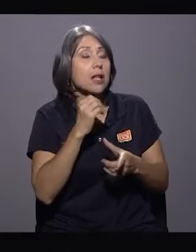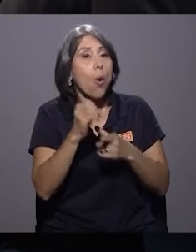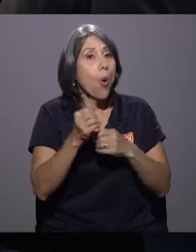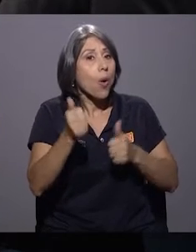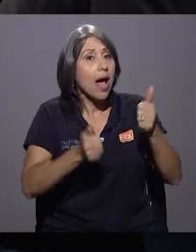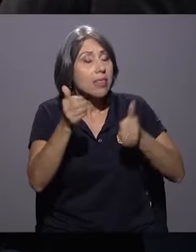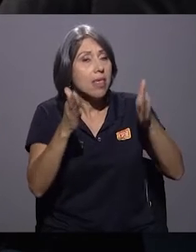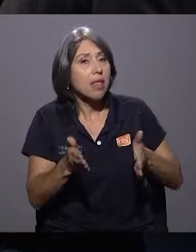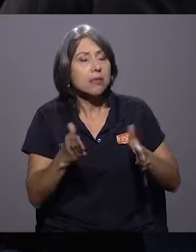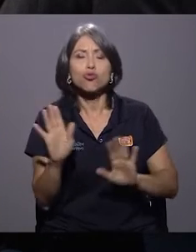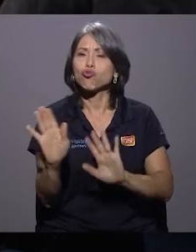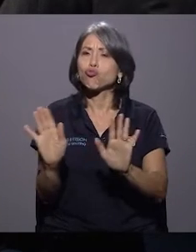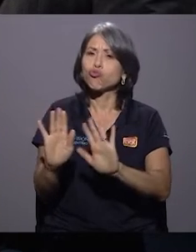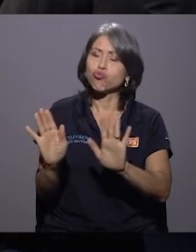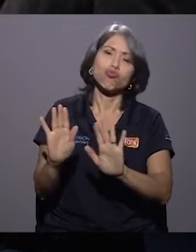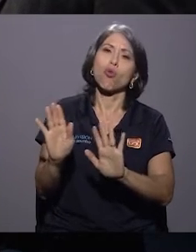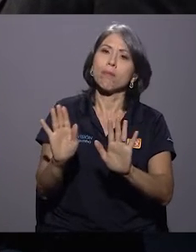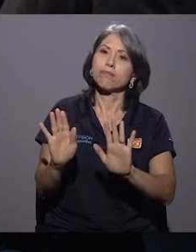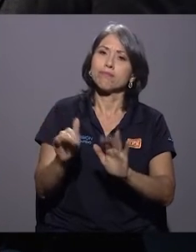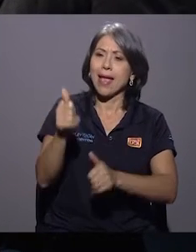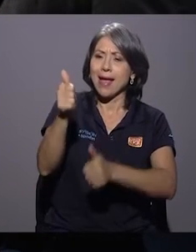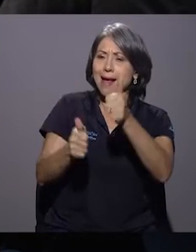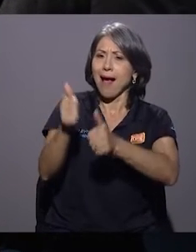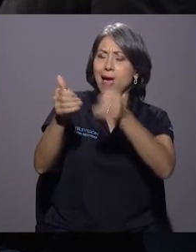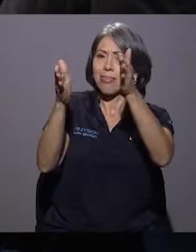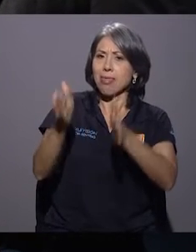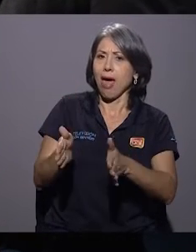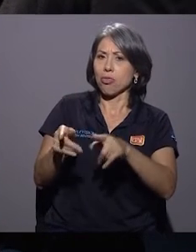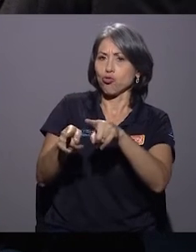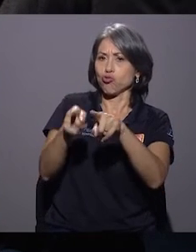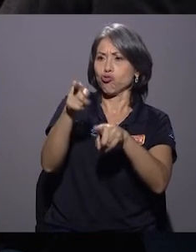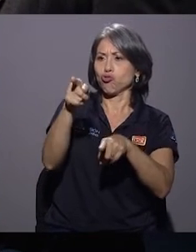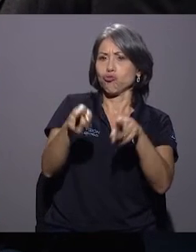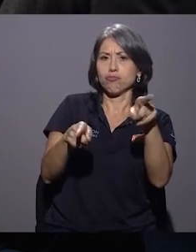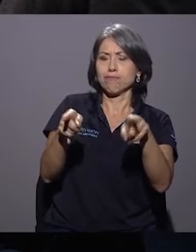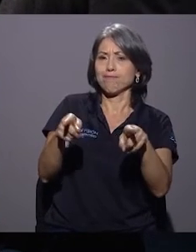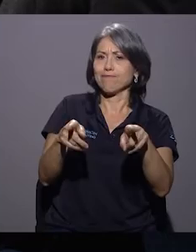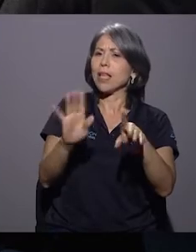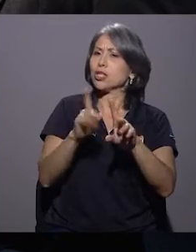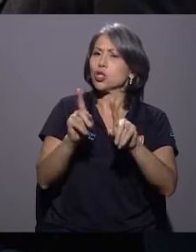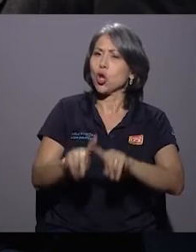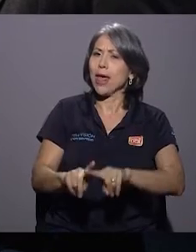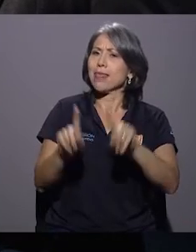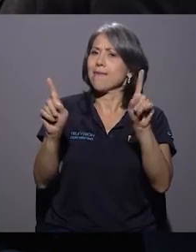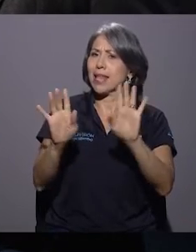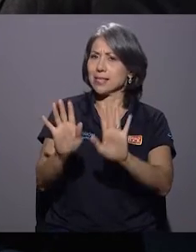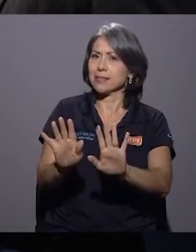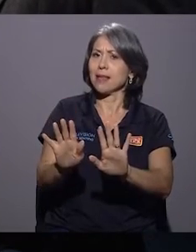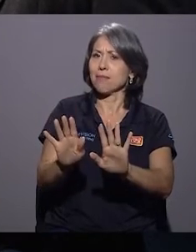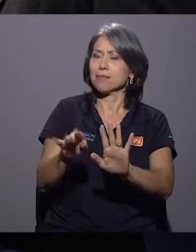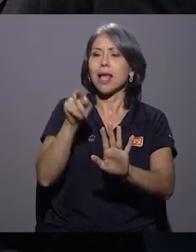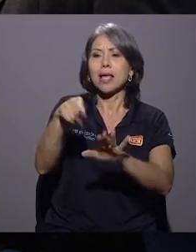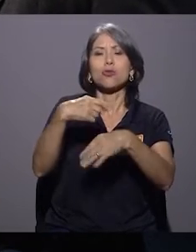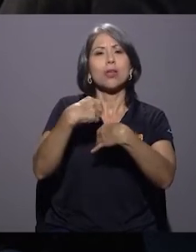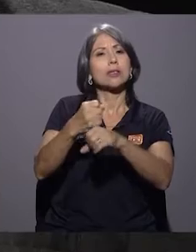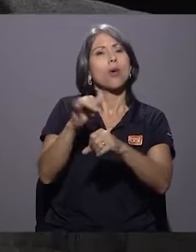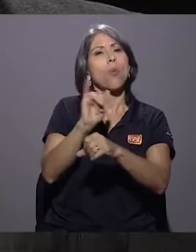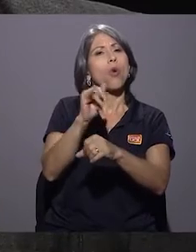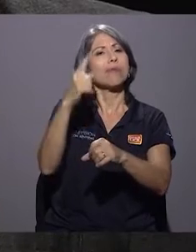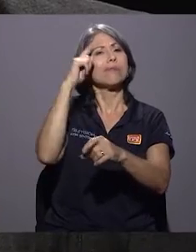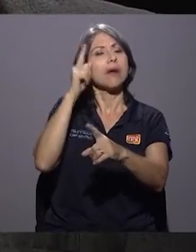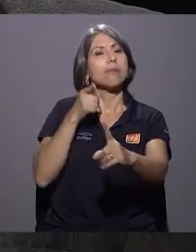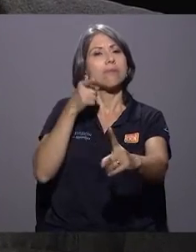Mire, no, definitivamente los candidatos, en mi criterio, son la diferencia. Son los que marcan el rumbo,